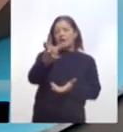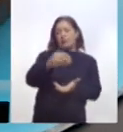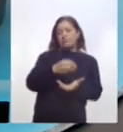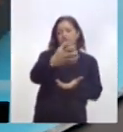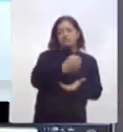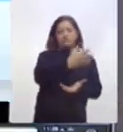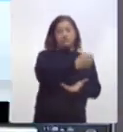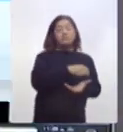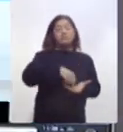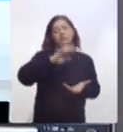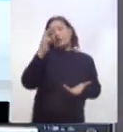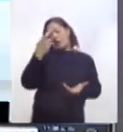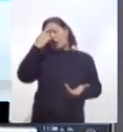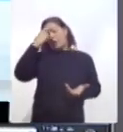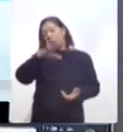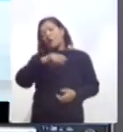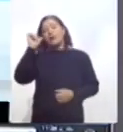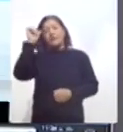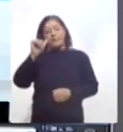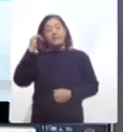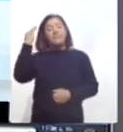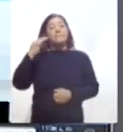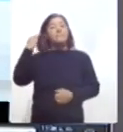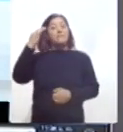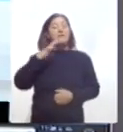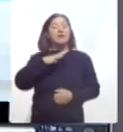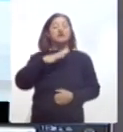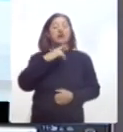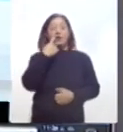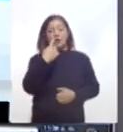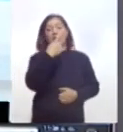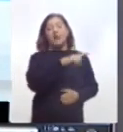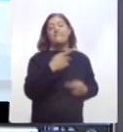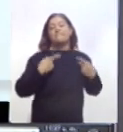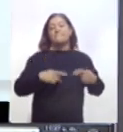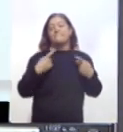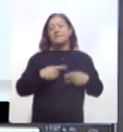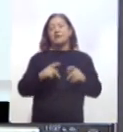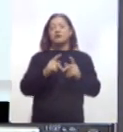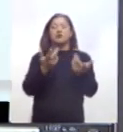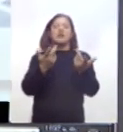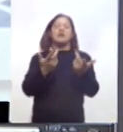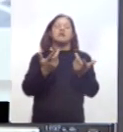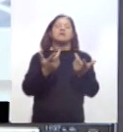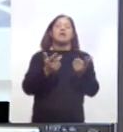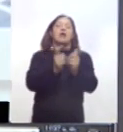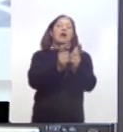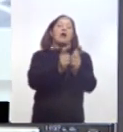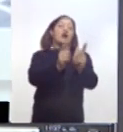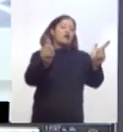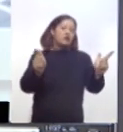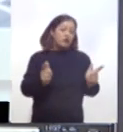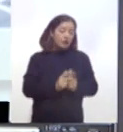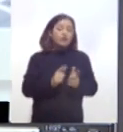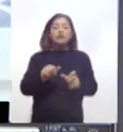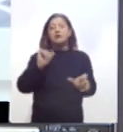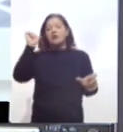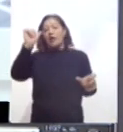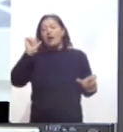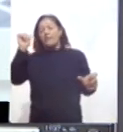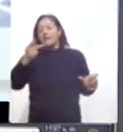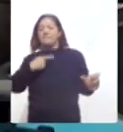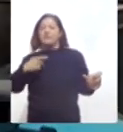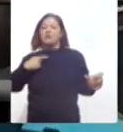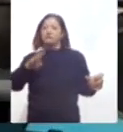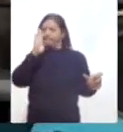recordó que durante marzo se lleva a cabo la campaña de declaración de personas morales y en abril corresponde a las personas físicas. Para